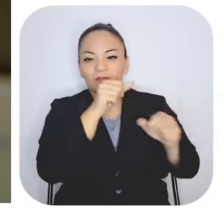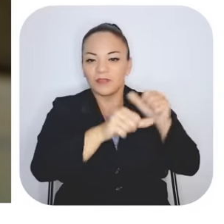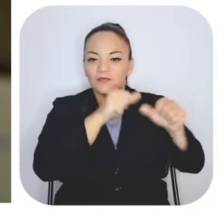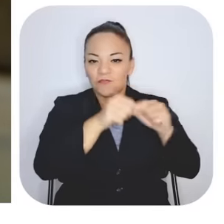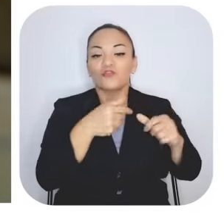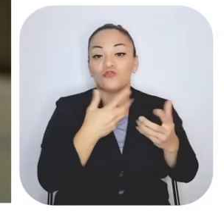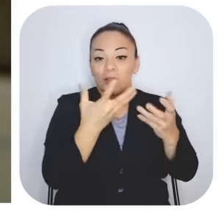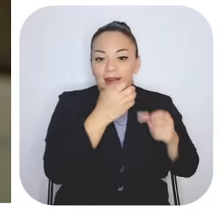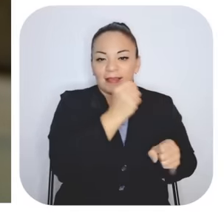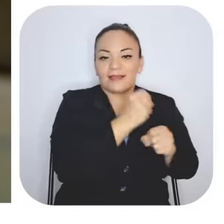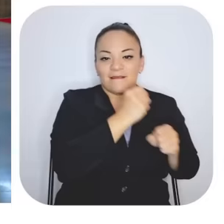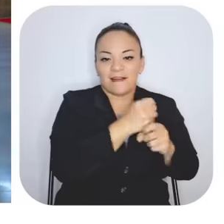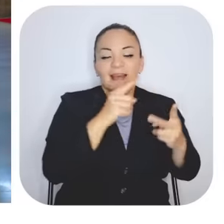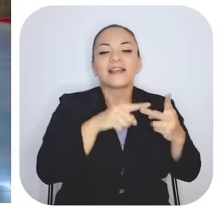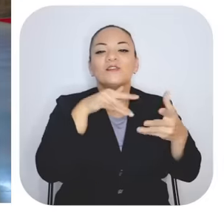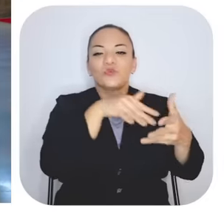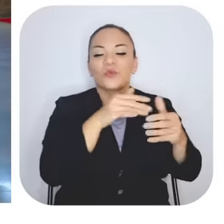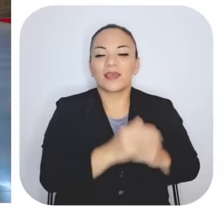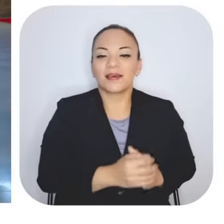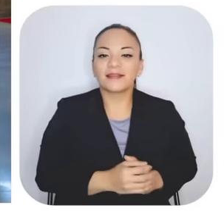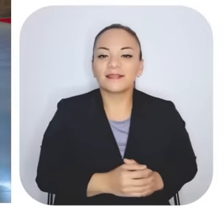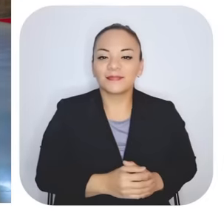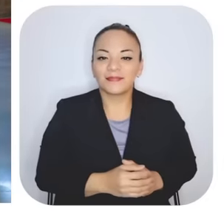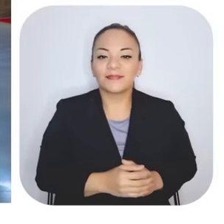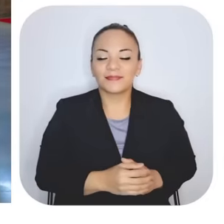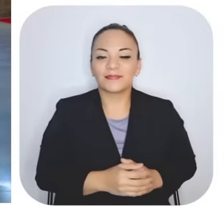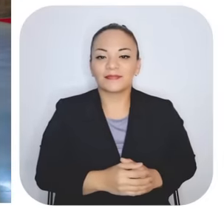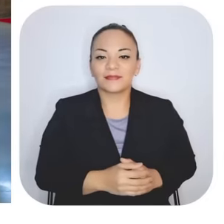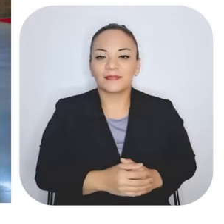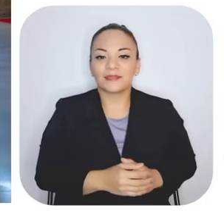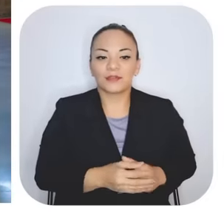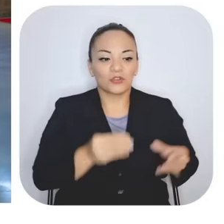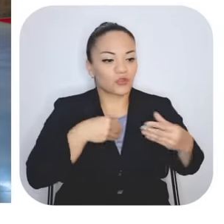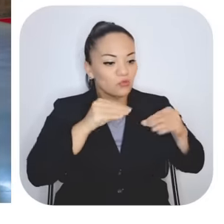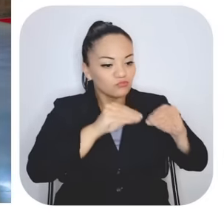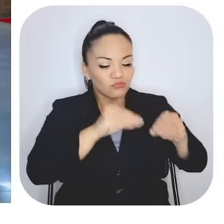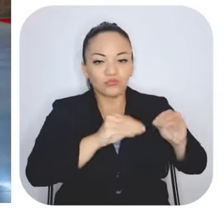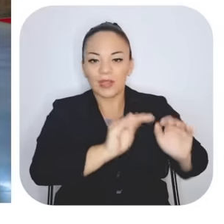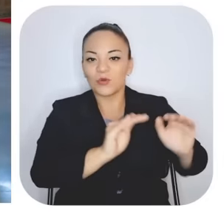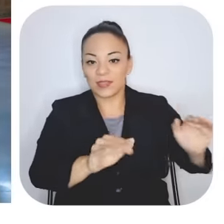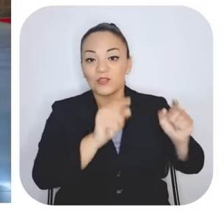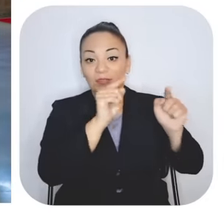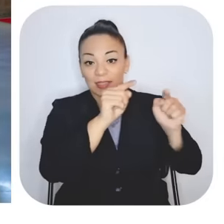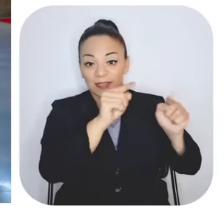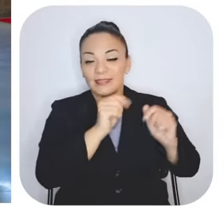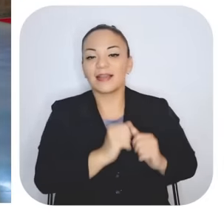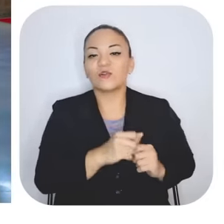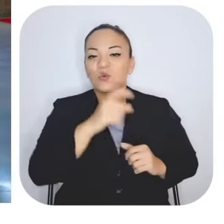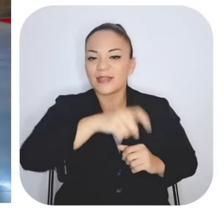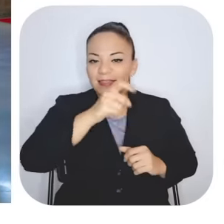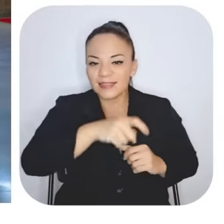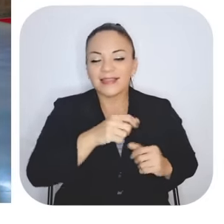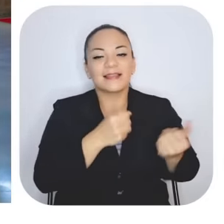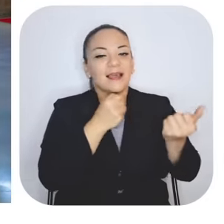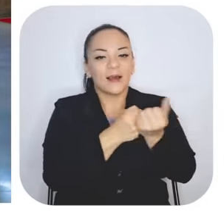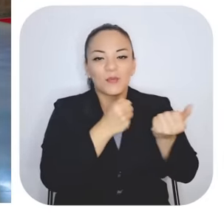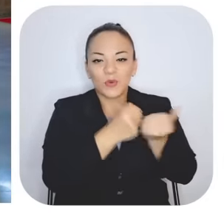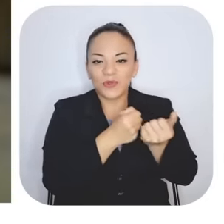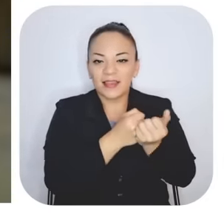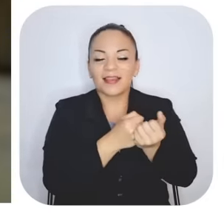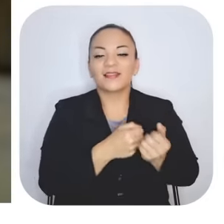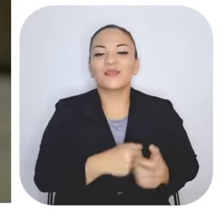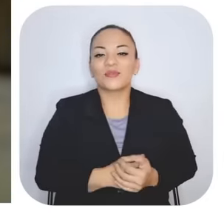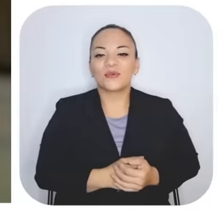Entonces yo quería trabajar y estudiar. Estoy dando lo que ellos necesitan allá, apoyando.